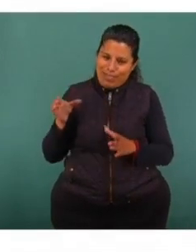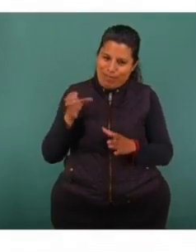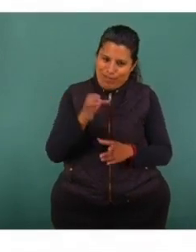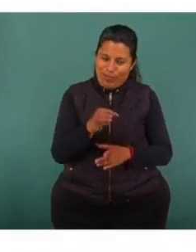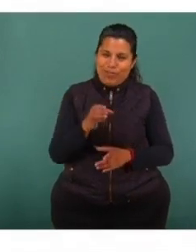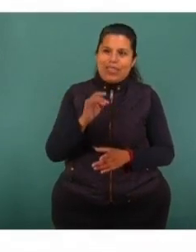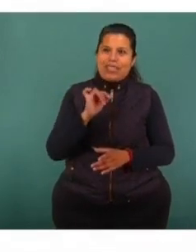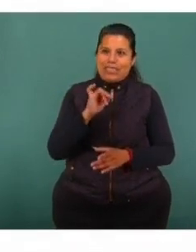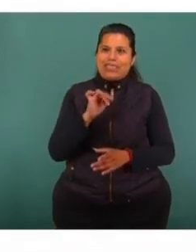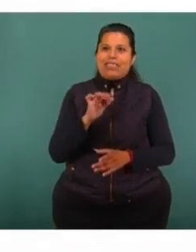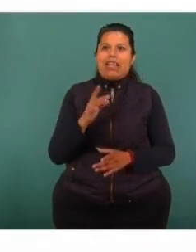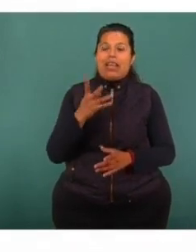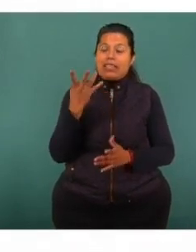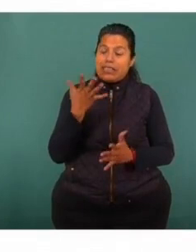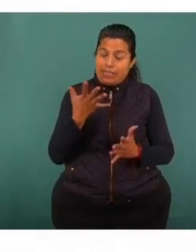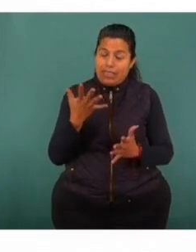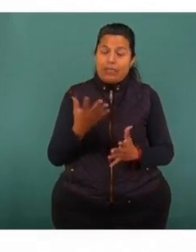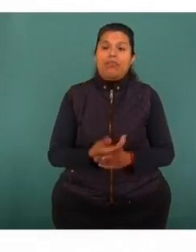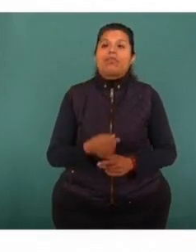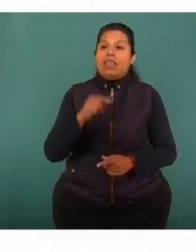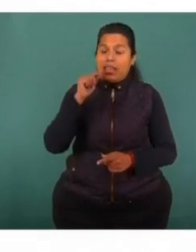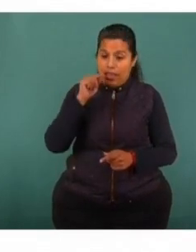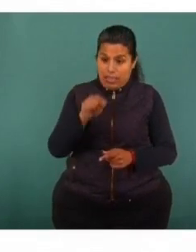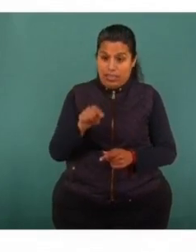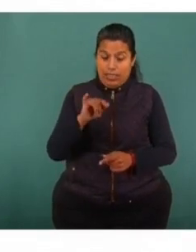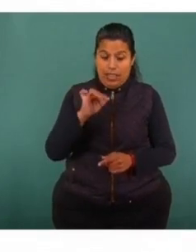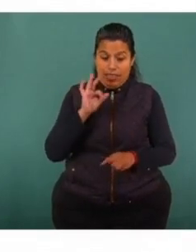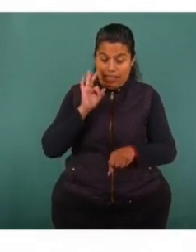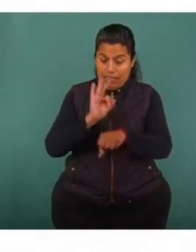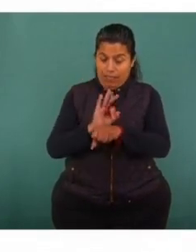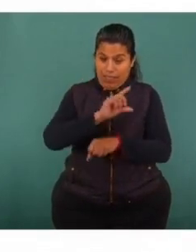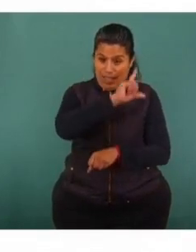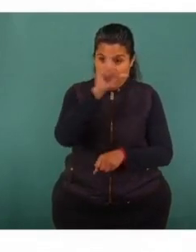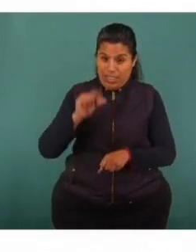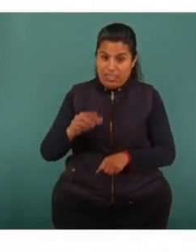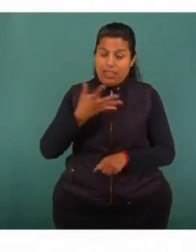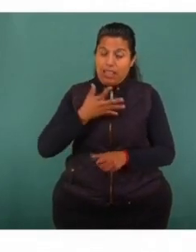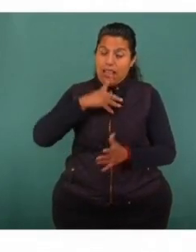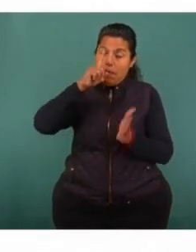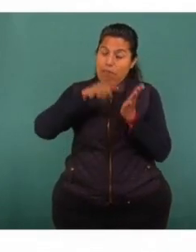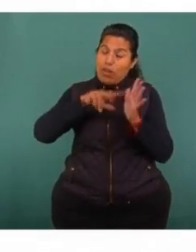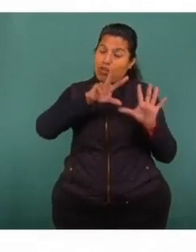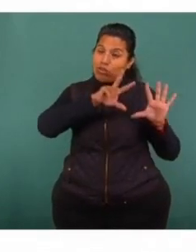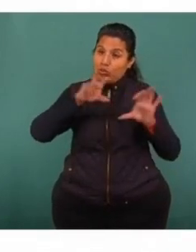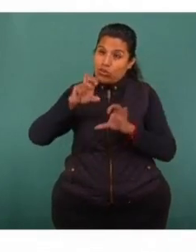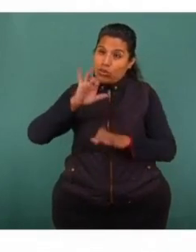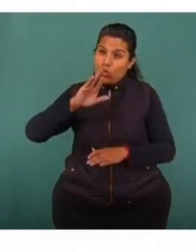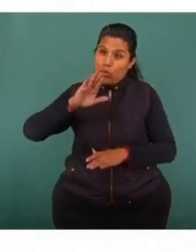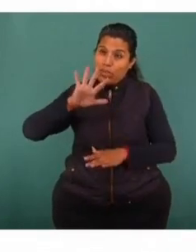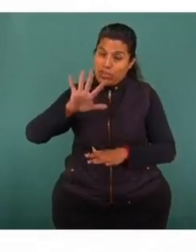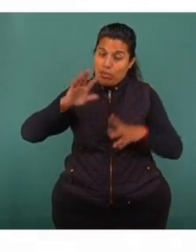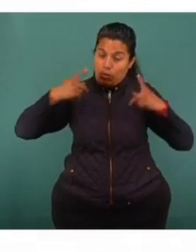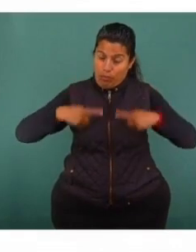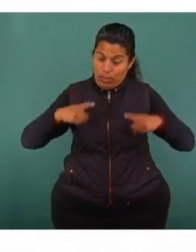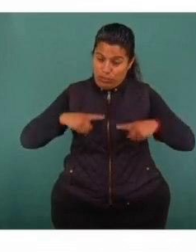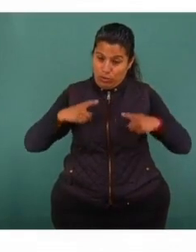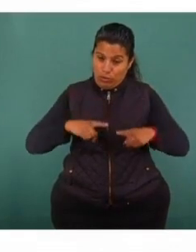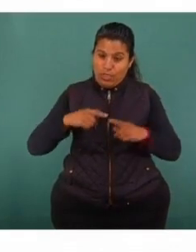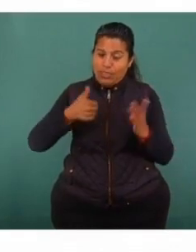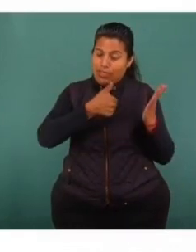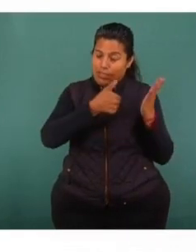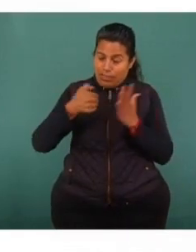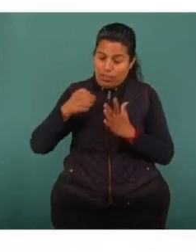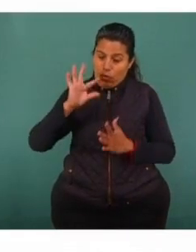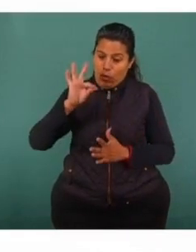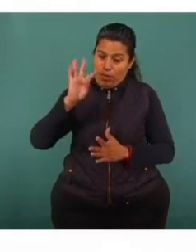fuerza de seguridad ahí. La Secretaría de la Defensa Nacional cuenta con mil 855 elementos, 649